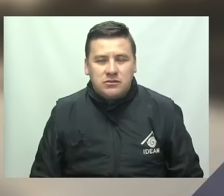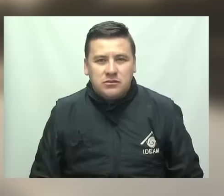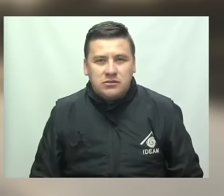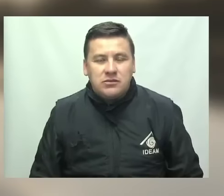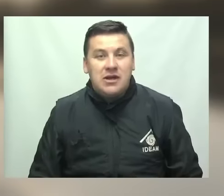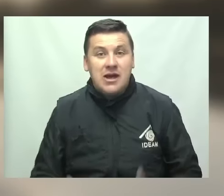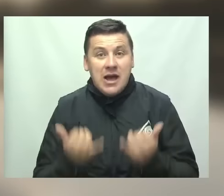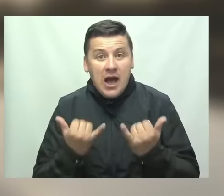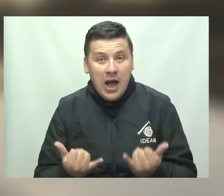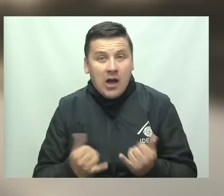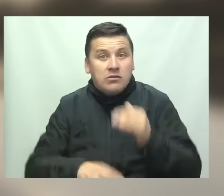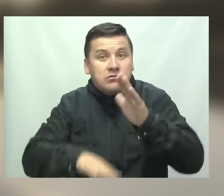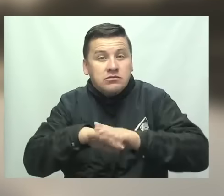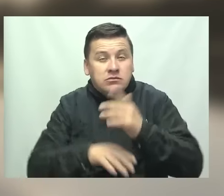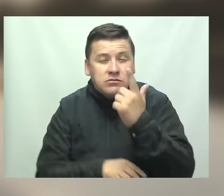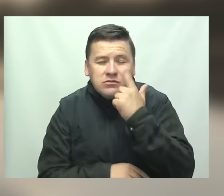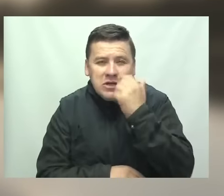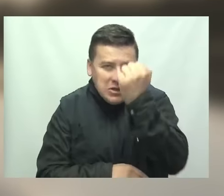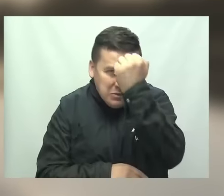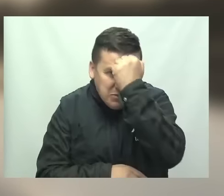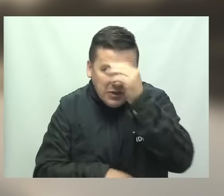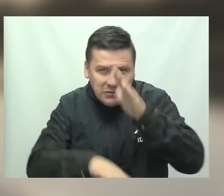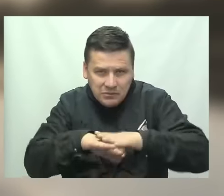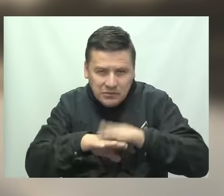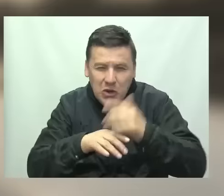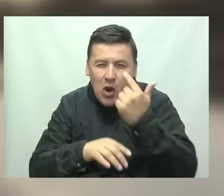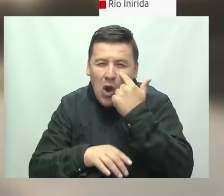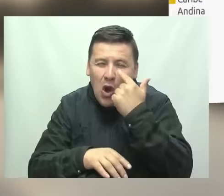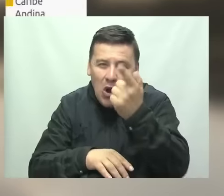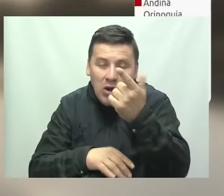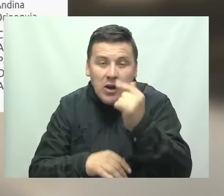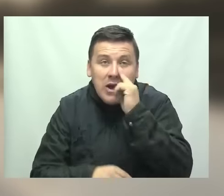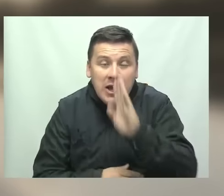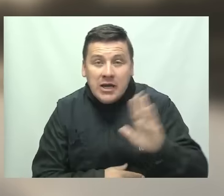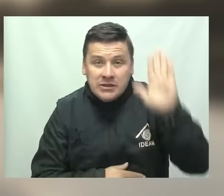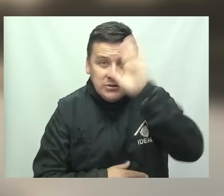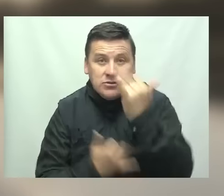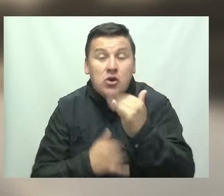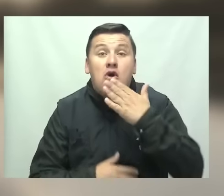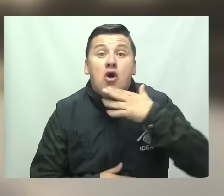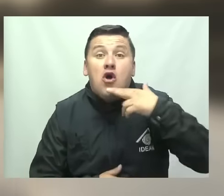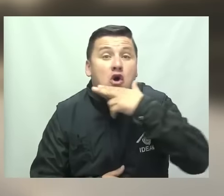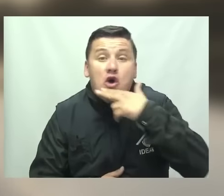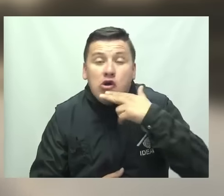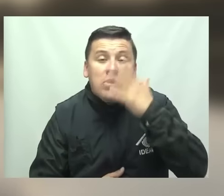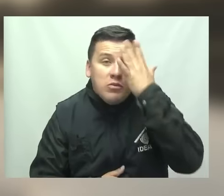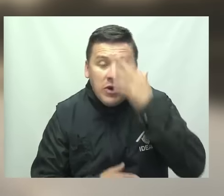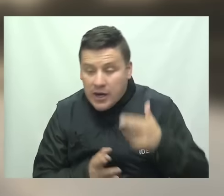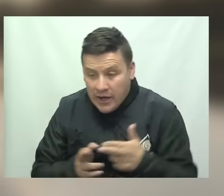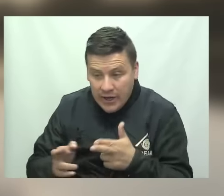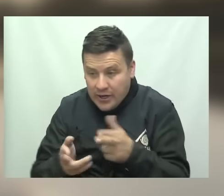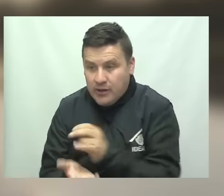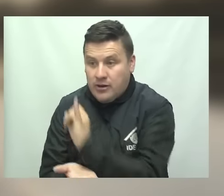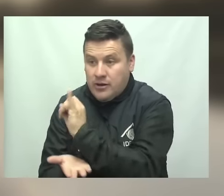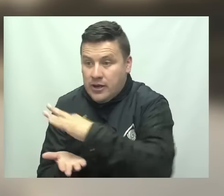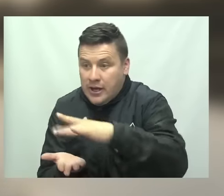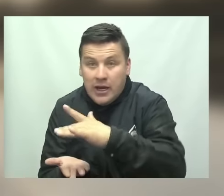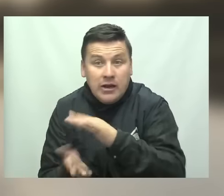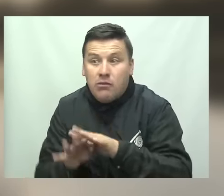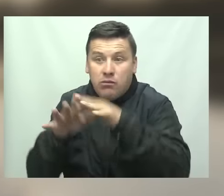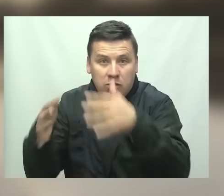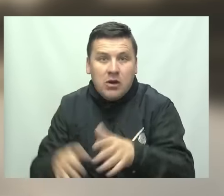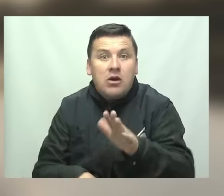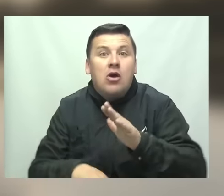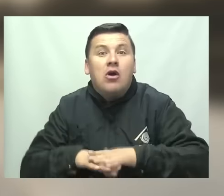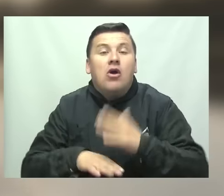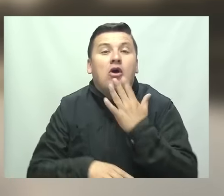Ahora, mucha atención a las principales alertas para hoy a nivel nacional. Alerta roja por crecientes en el río Inírida, Alerta naranja por